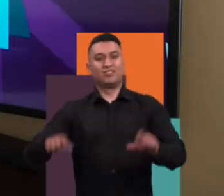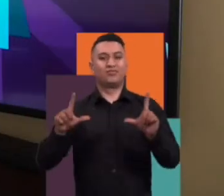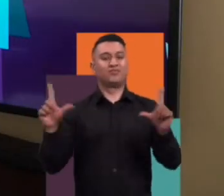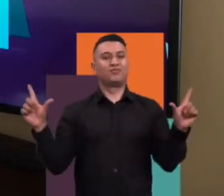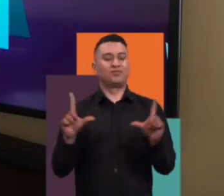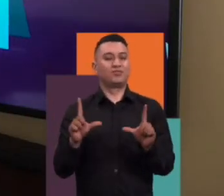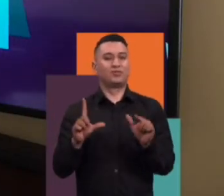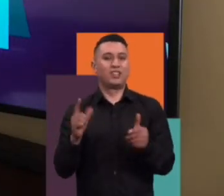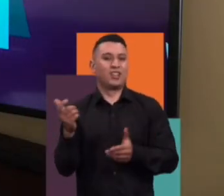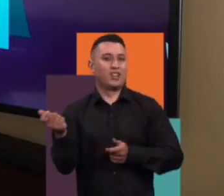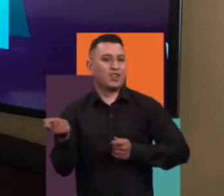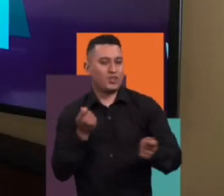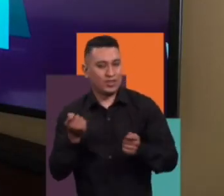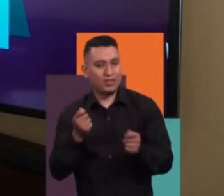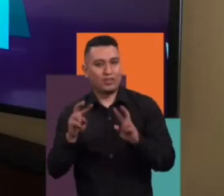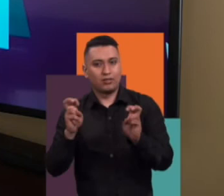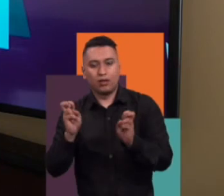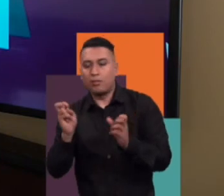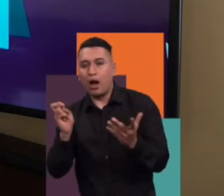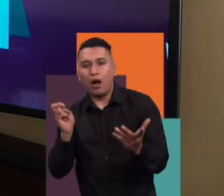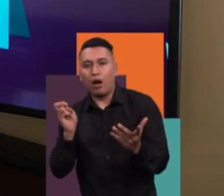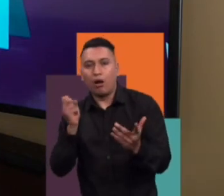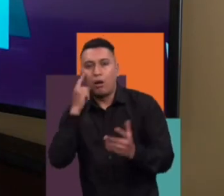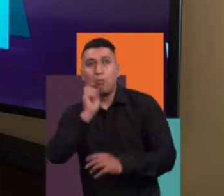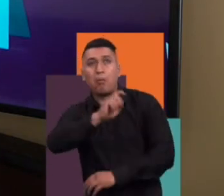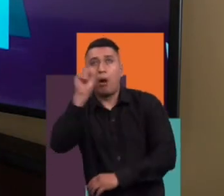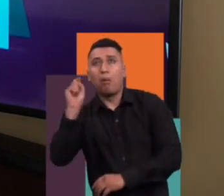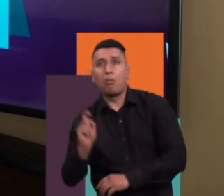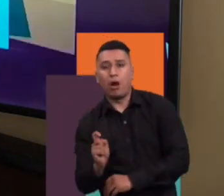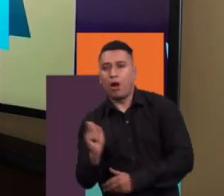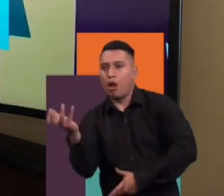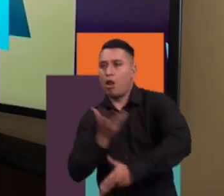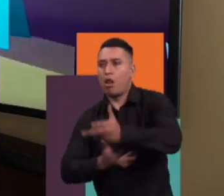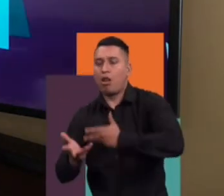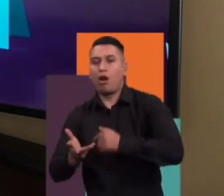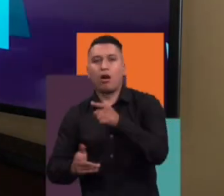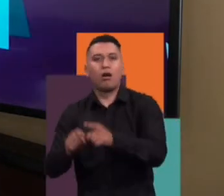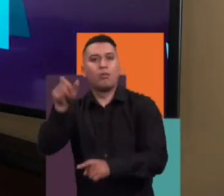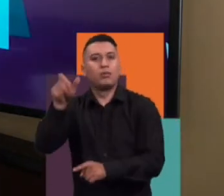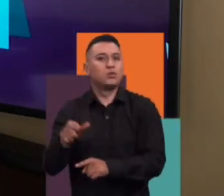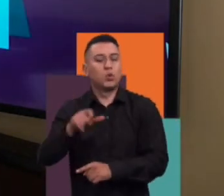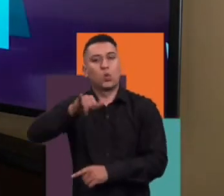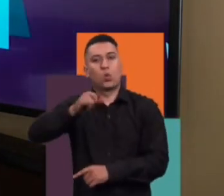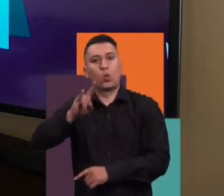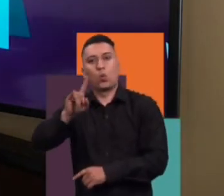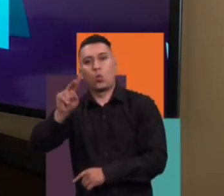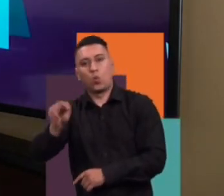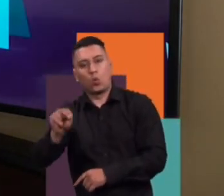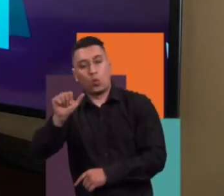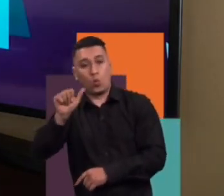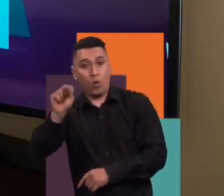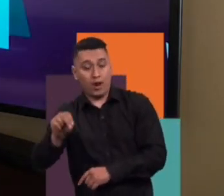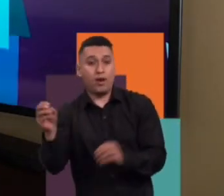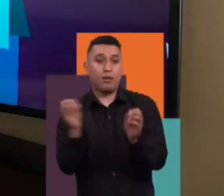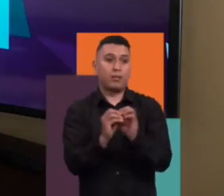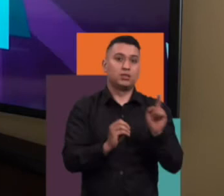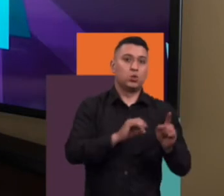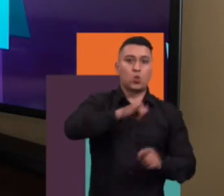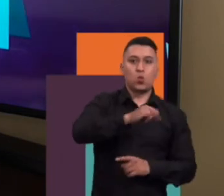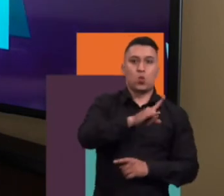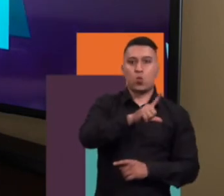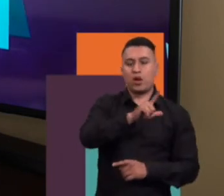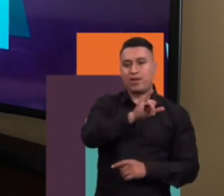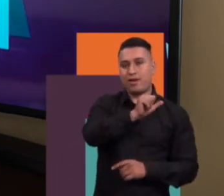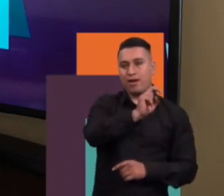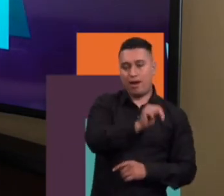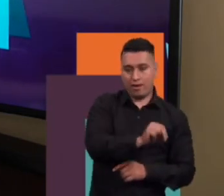Estamos de regreso en Toma el Control conversando sobre aventura con nuestros invitados Juan Pablo Ruiz y Julián Osorio. Y la siguiente pregunta es